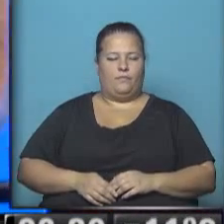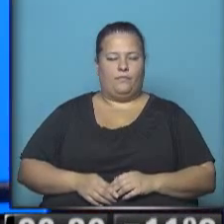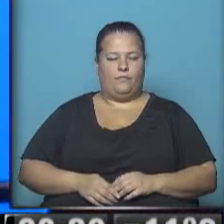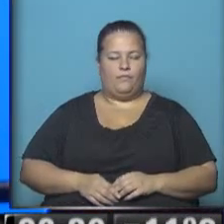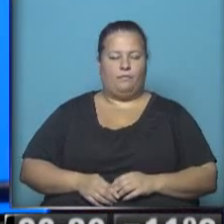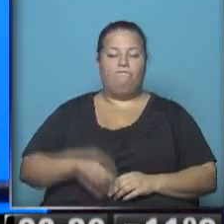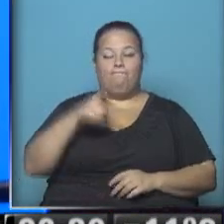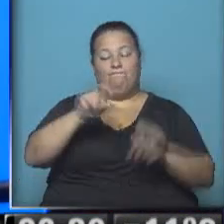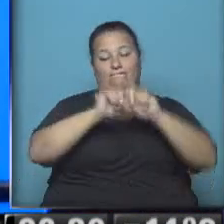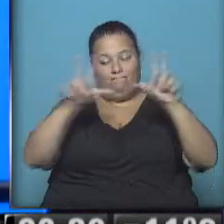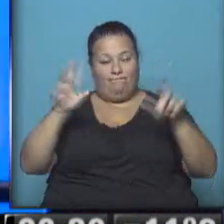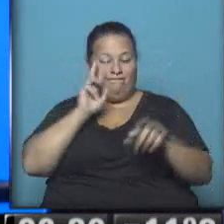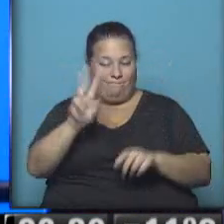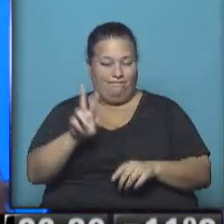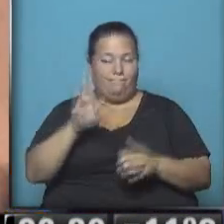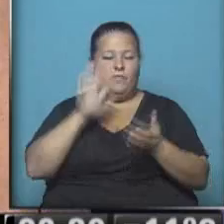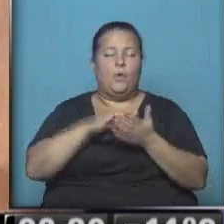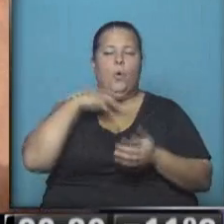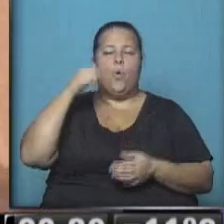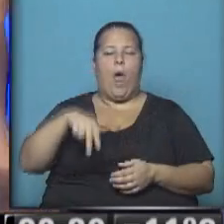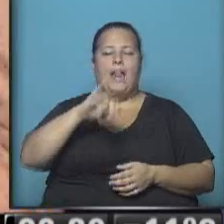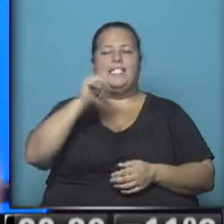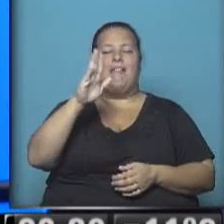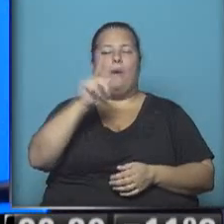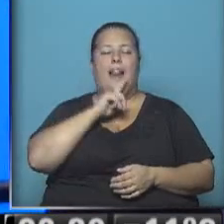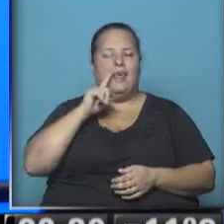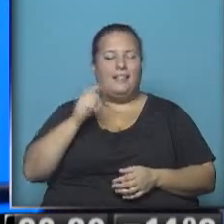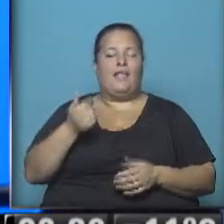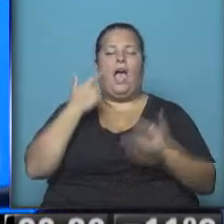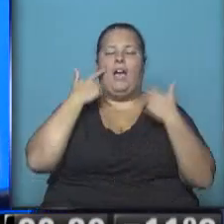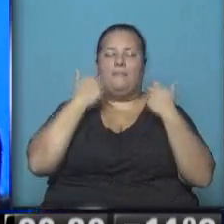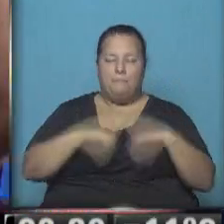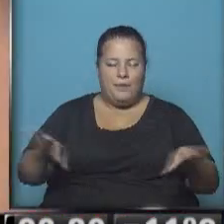Ahí tenemos la imagen entonces de Juan Zabaleta, el lanzamiento.